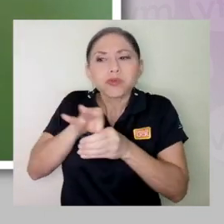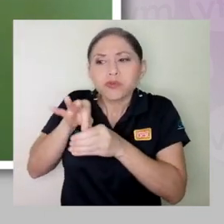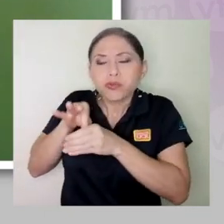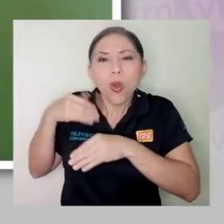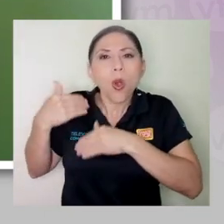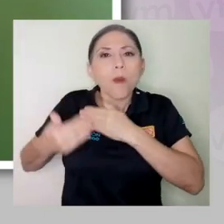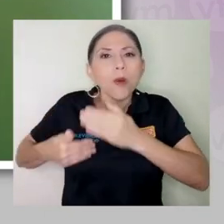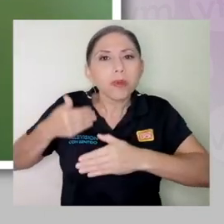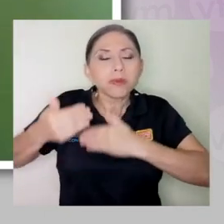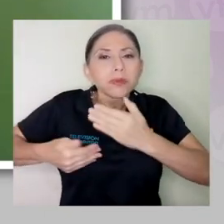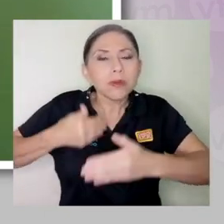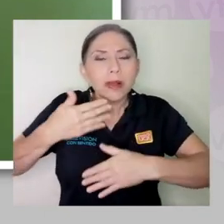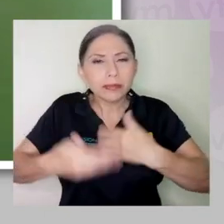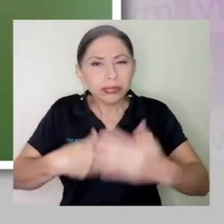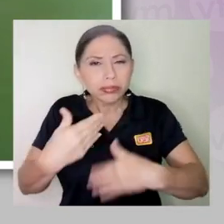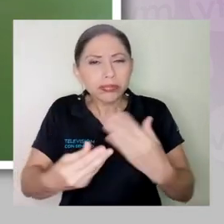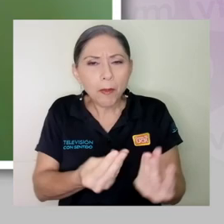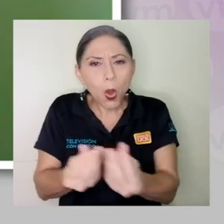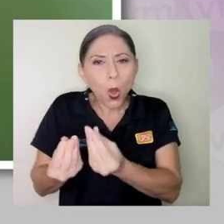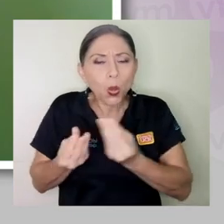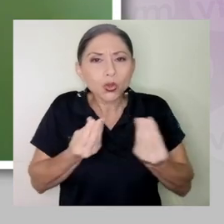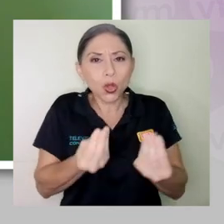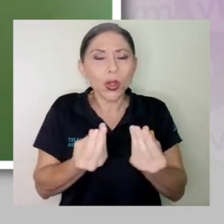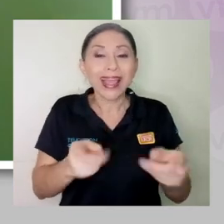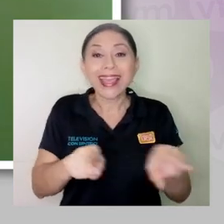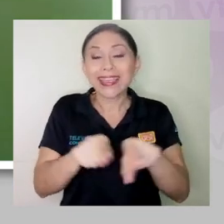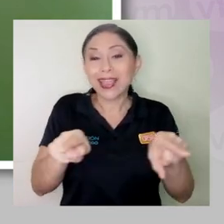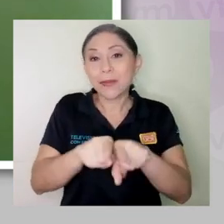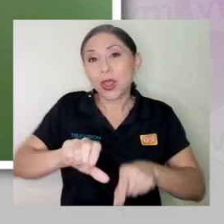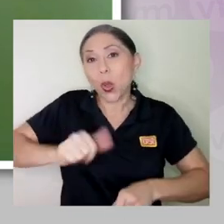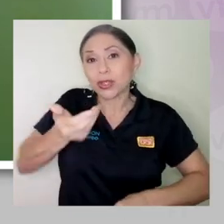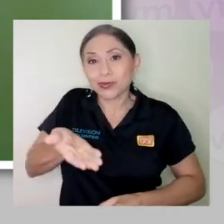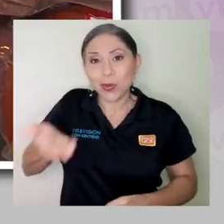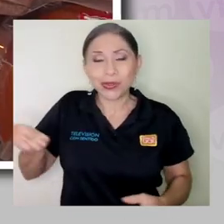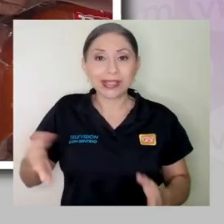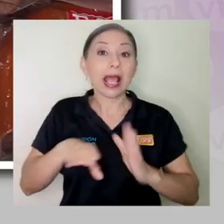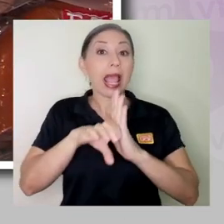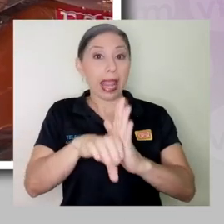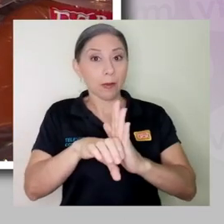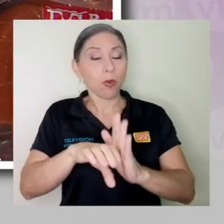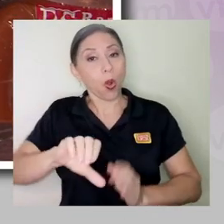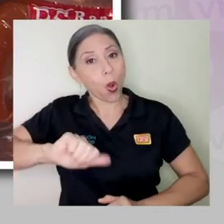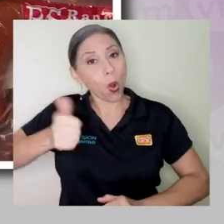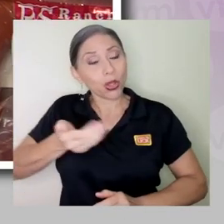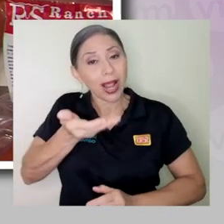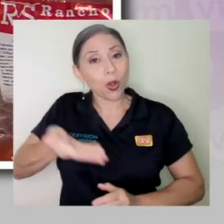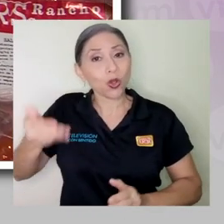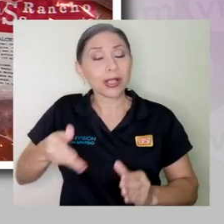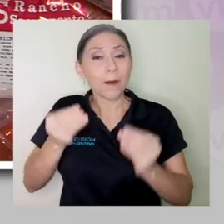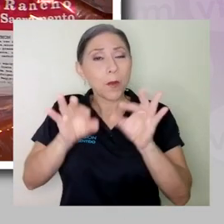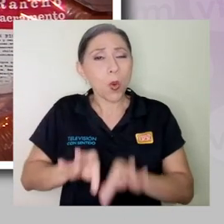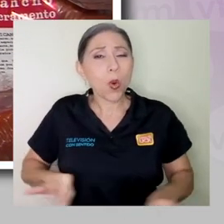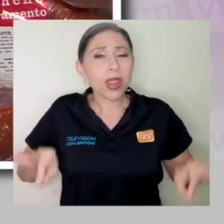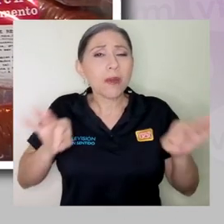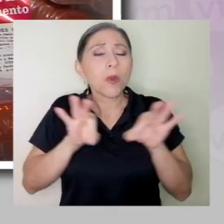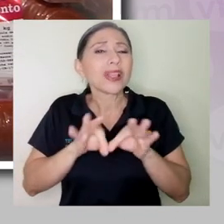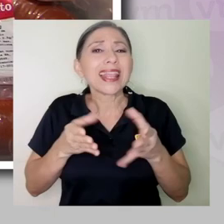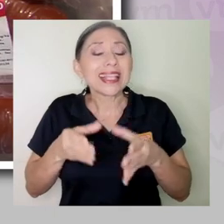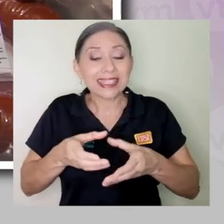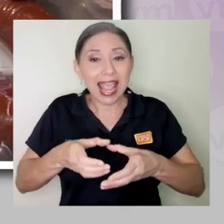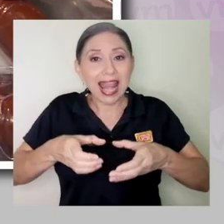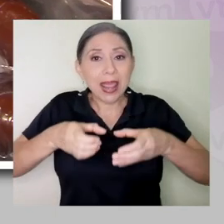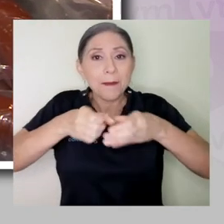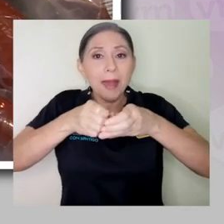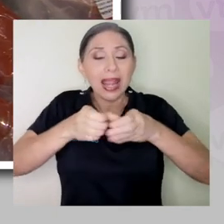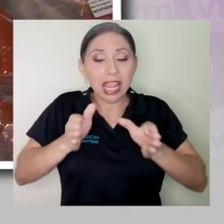y también otras prácticas relacionadas. Por ejemplo, otra cosa muy importante es el empaque. Ese alimento, cómo viene empacado.